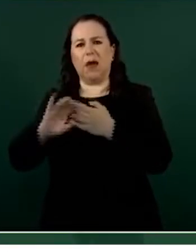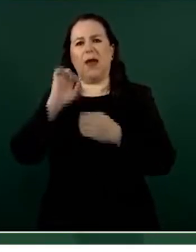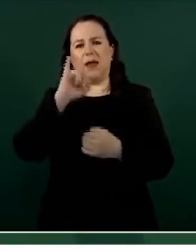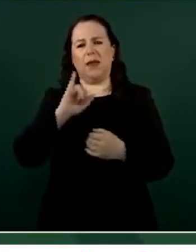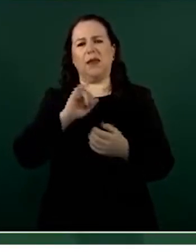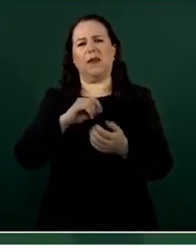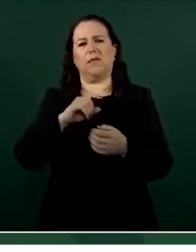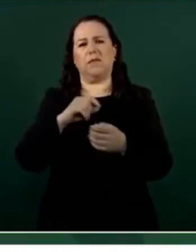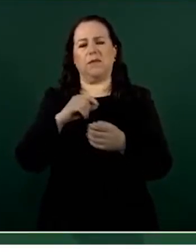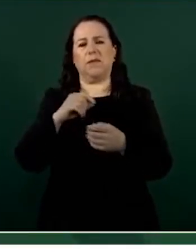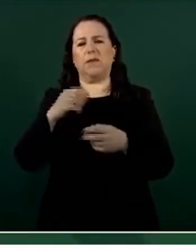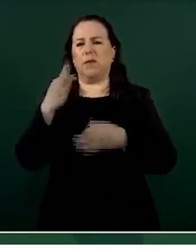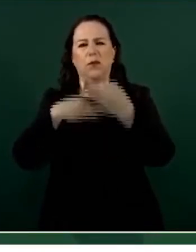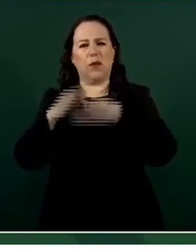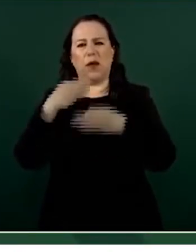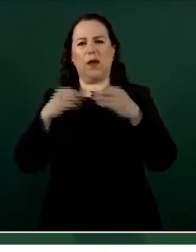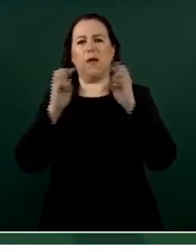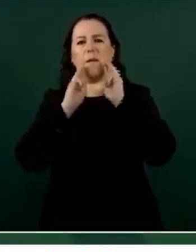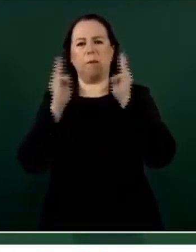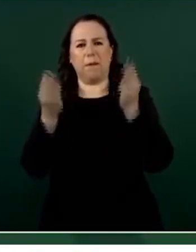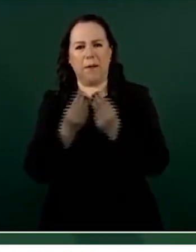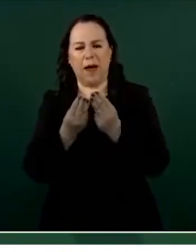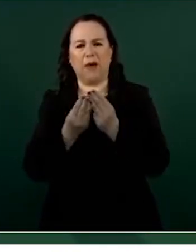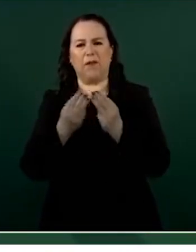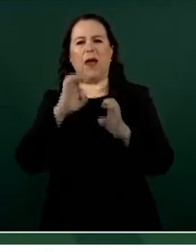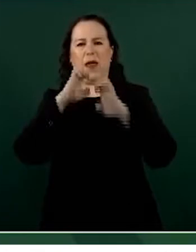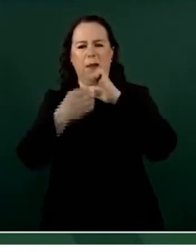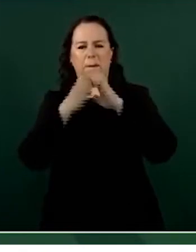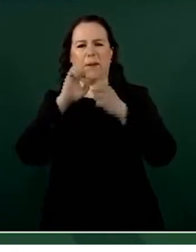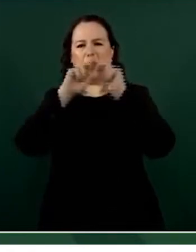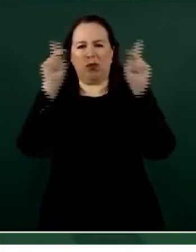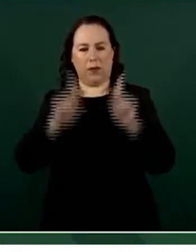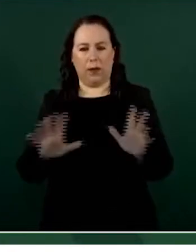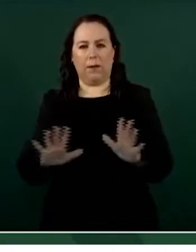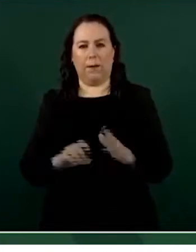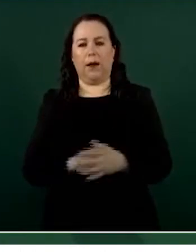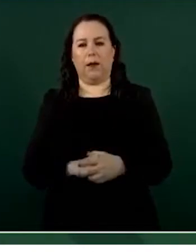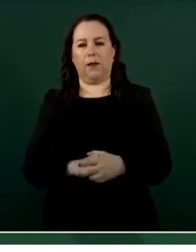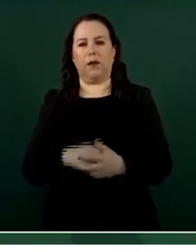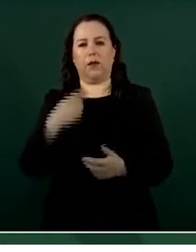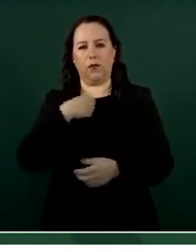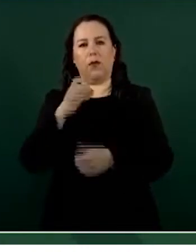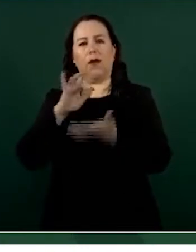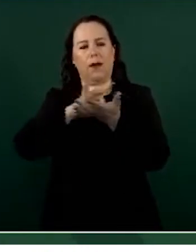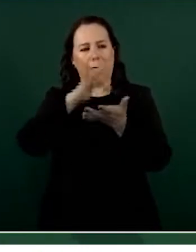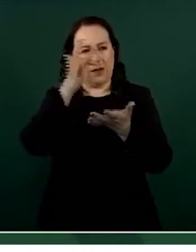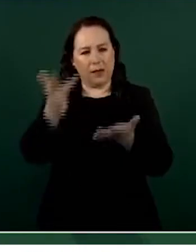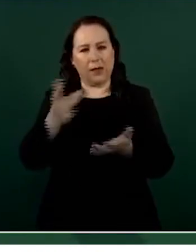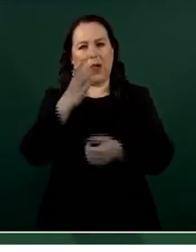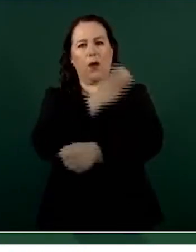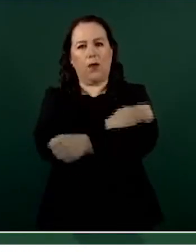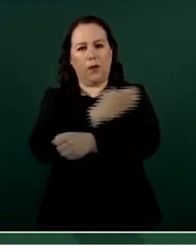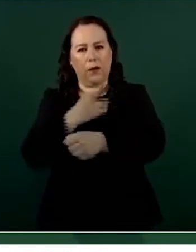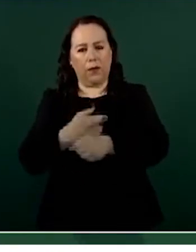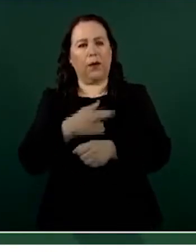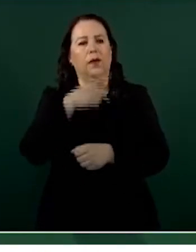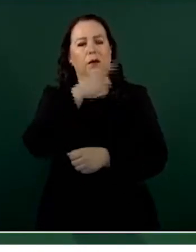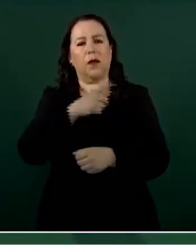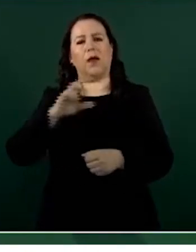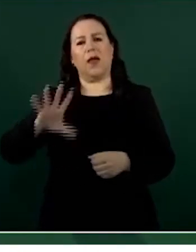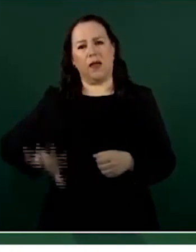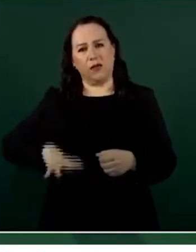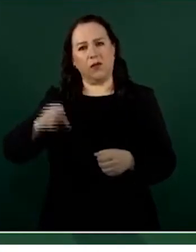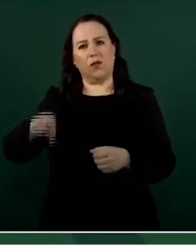agradecer el esfuerzo y la coordinación interinstitucional del